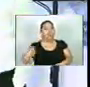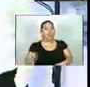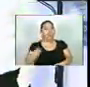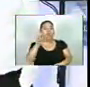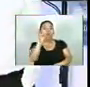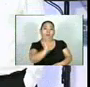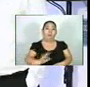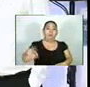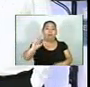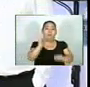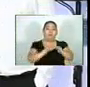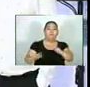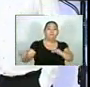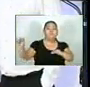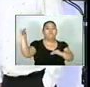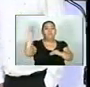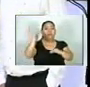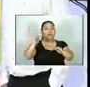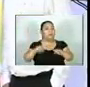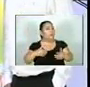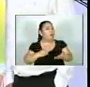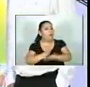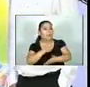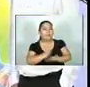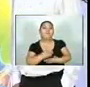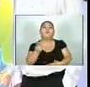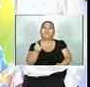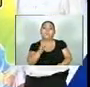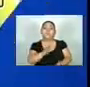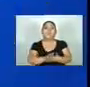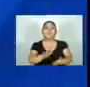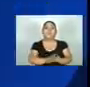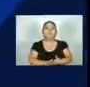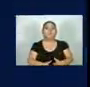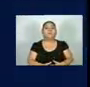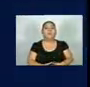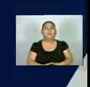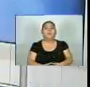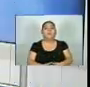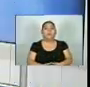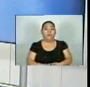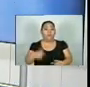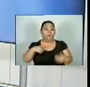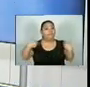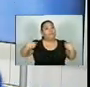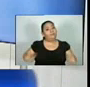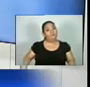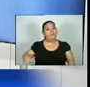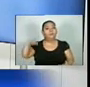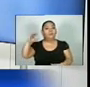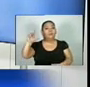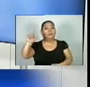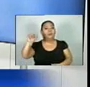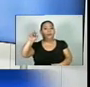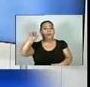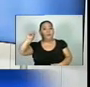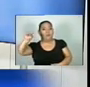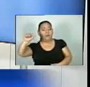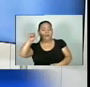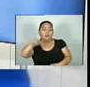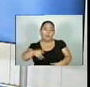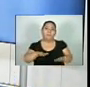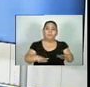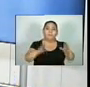altos estándares de calidad y sobre todo accesibles a la población salvadoreña. Soy Clarisa Cepeda y gracias por acompañarme en